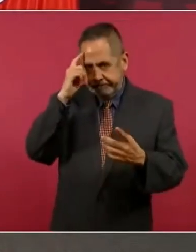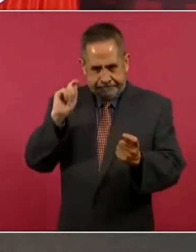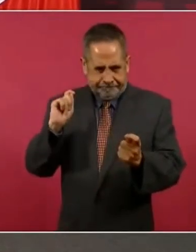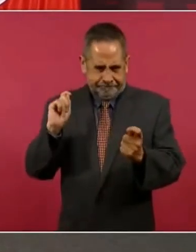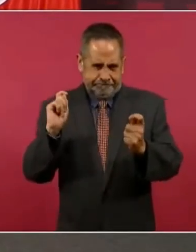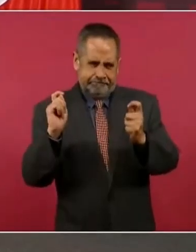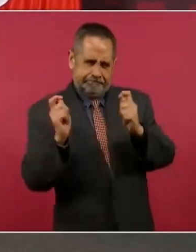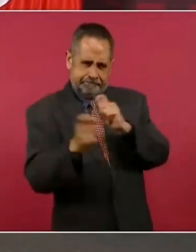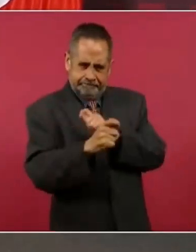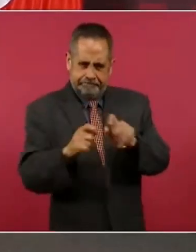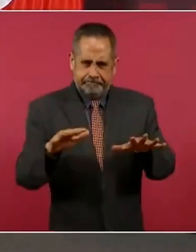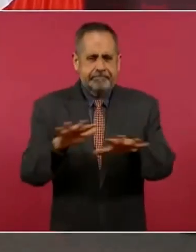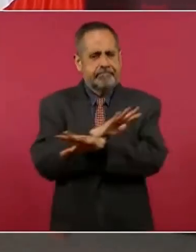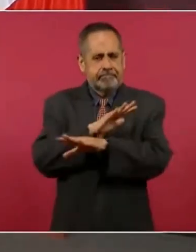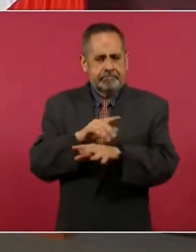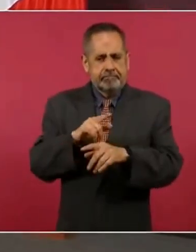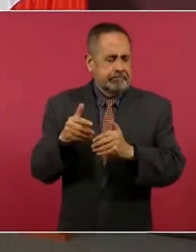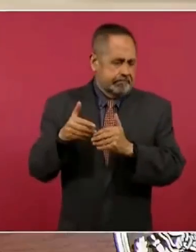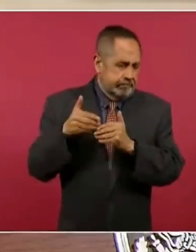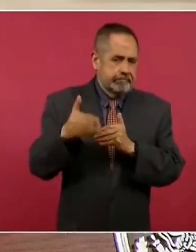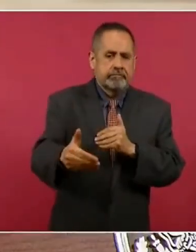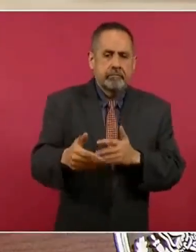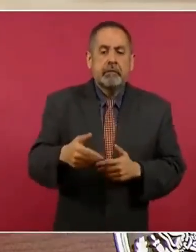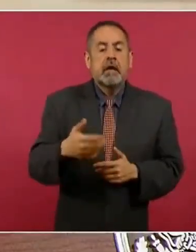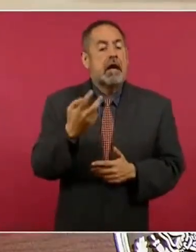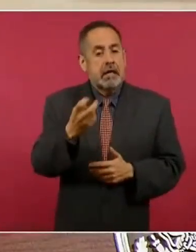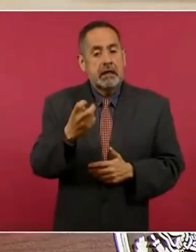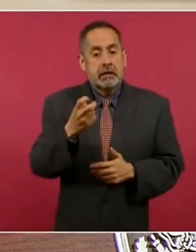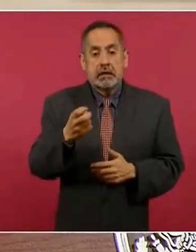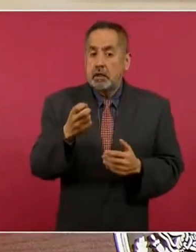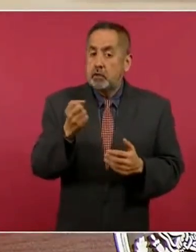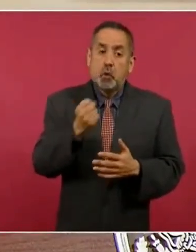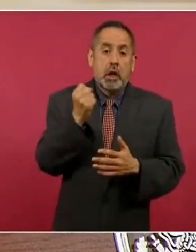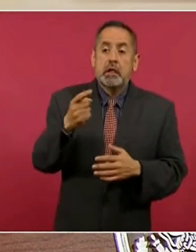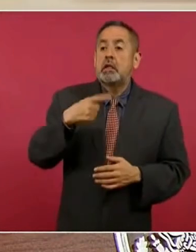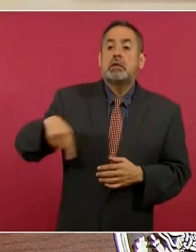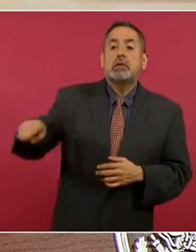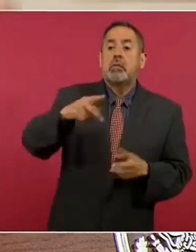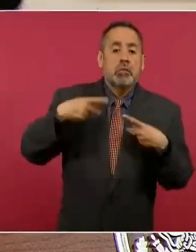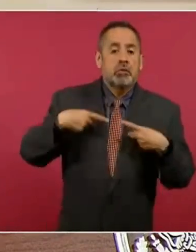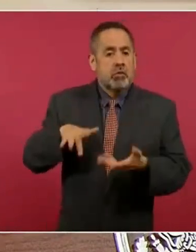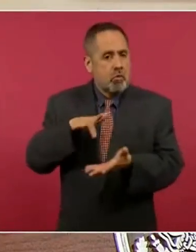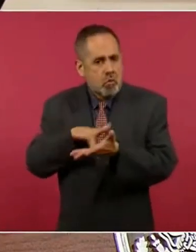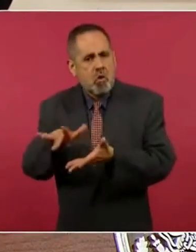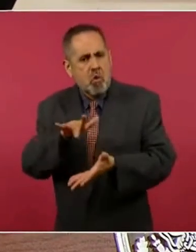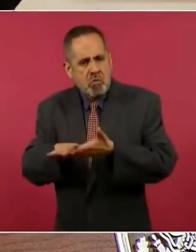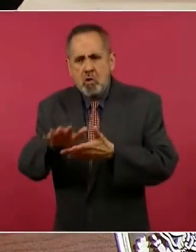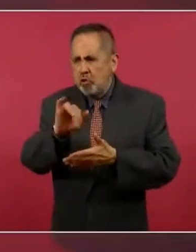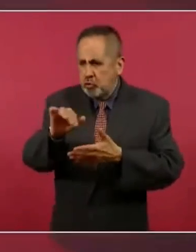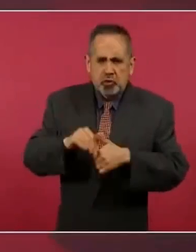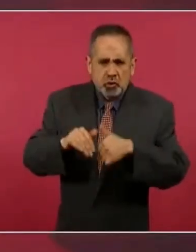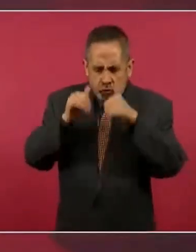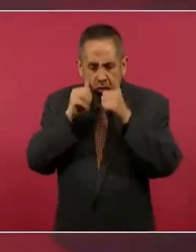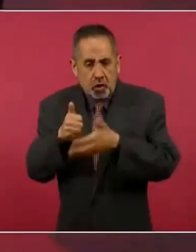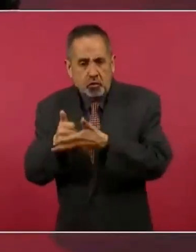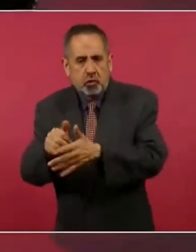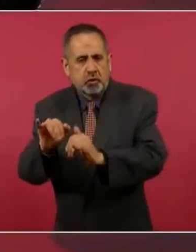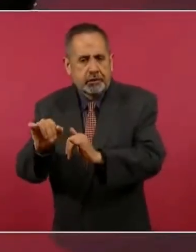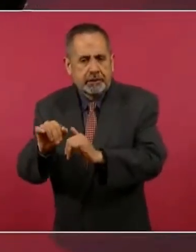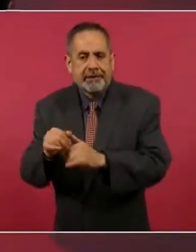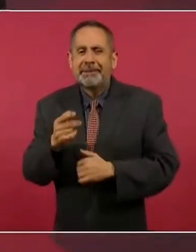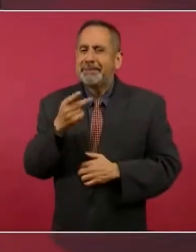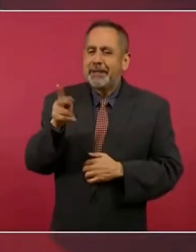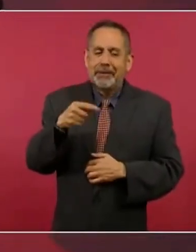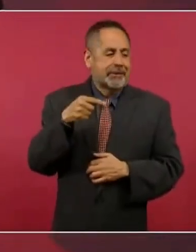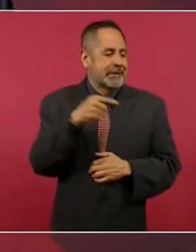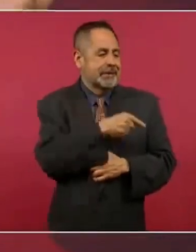Y vamos hacia adelante. y afortunadamente la gente está apoyando. Pero la llamada clase